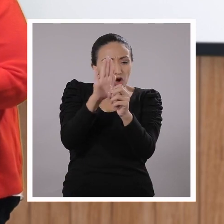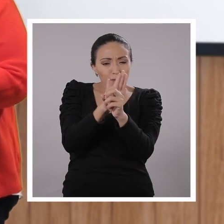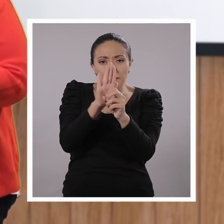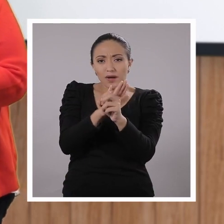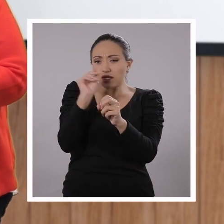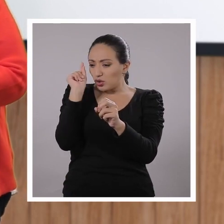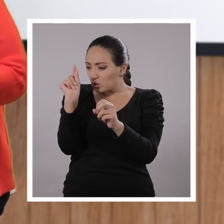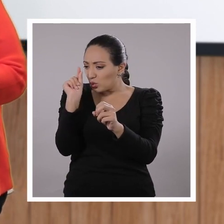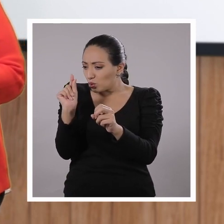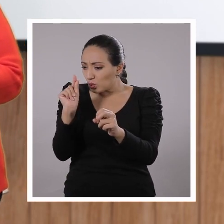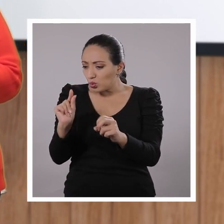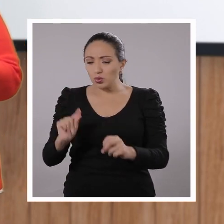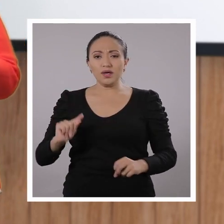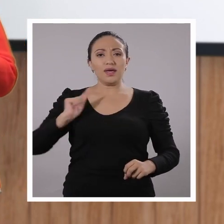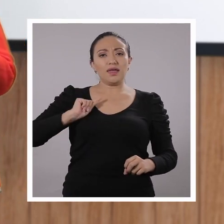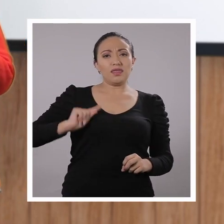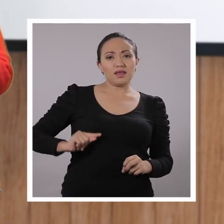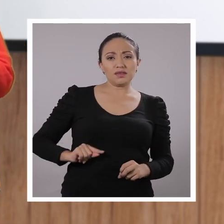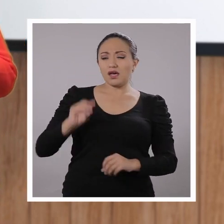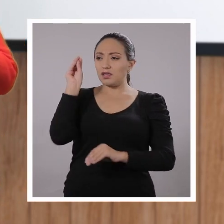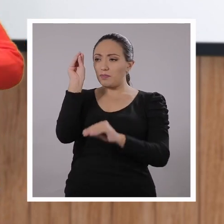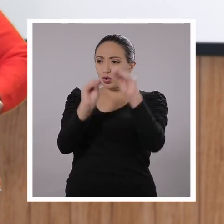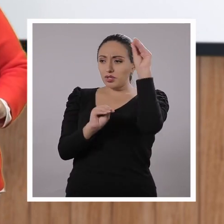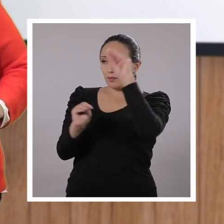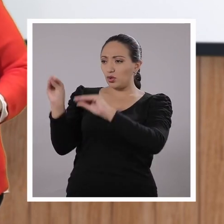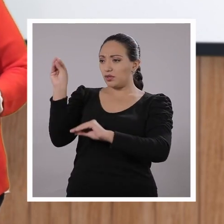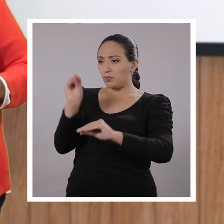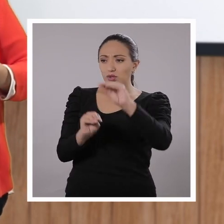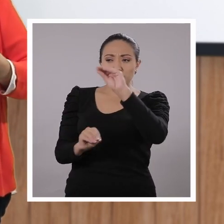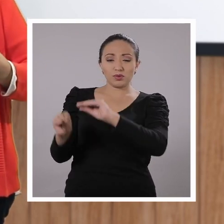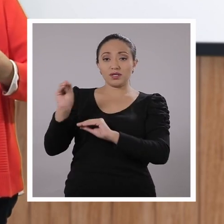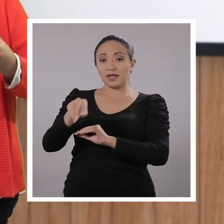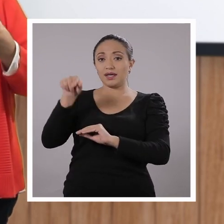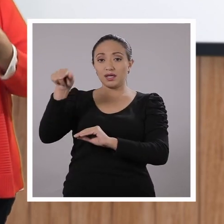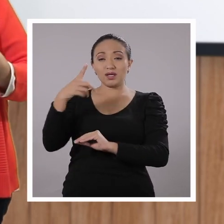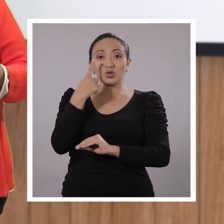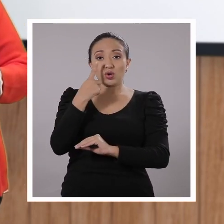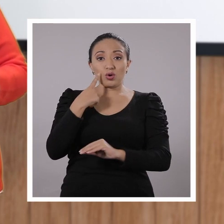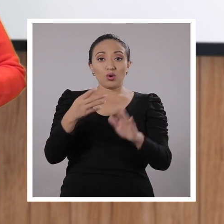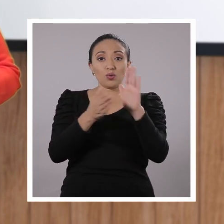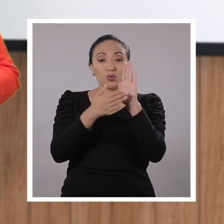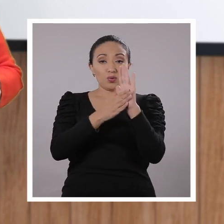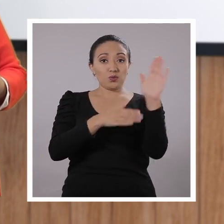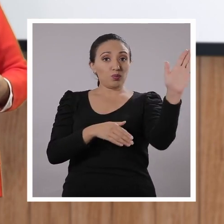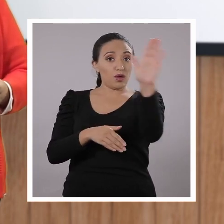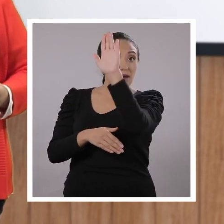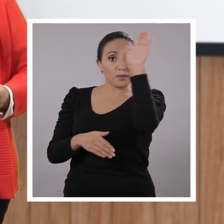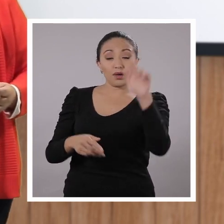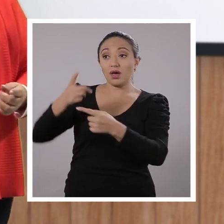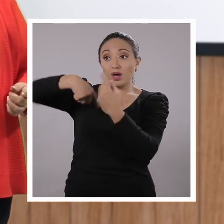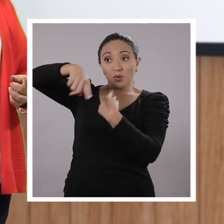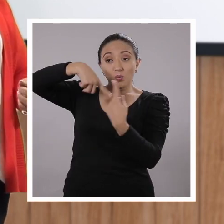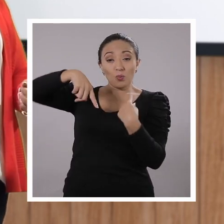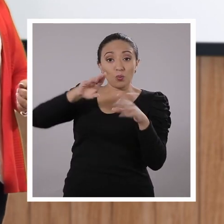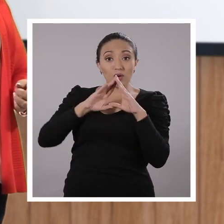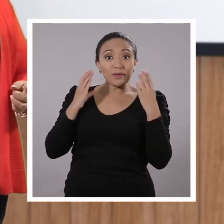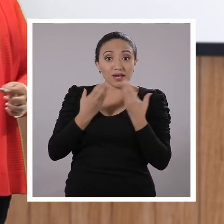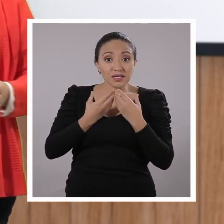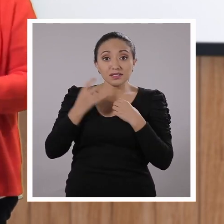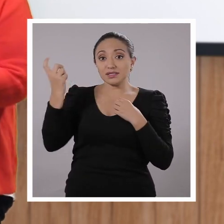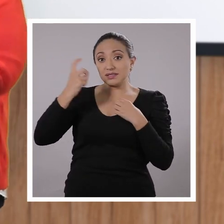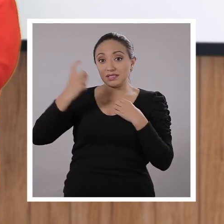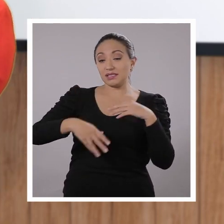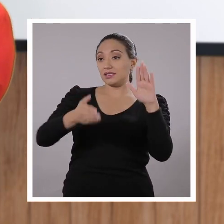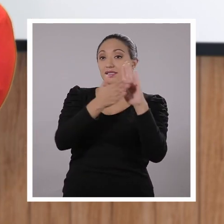esté completo, con detalle, que usted le haya puesto cariño, porque es su evidencia para decirle a todo el mundo, el retorno